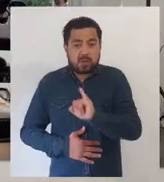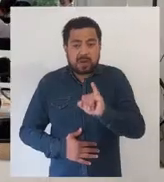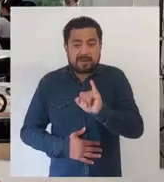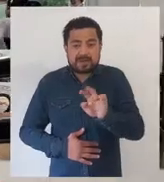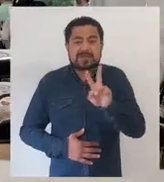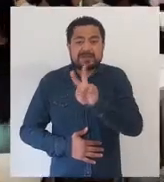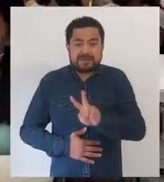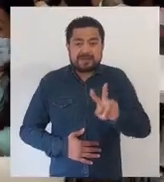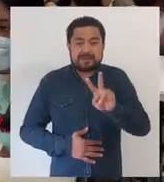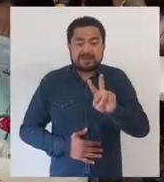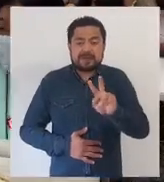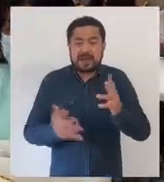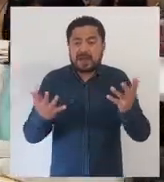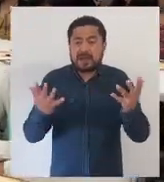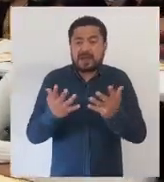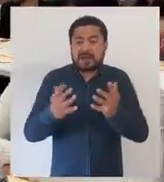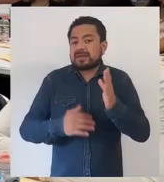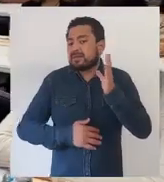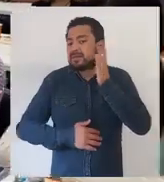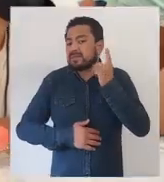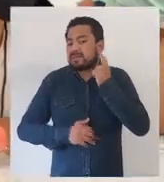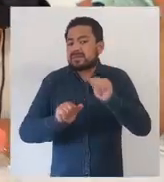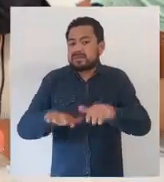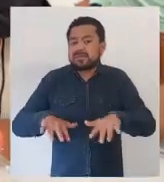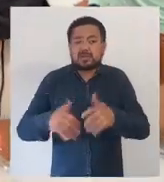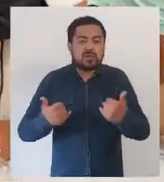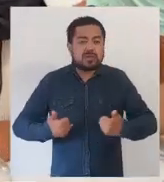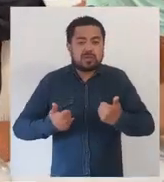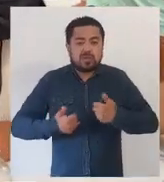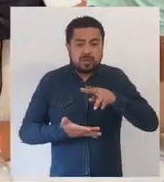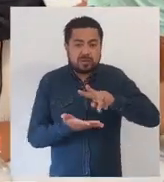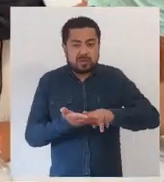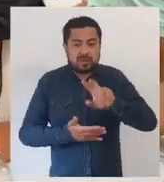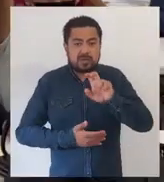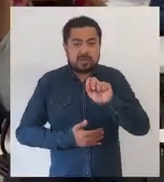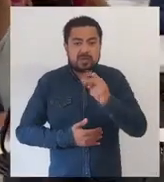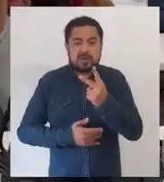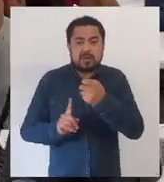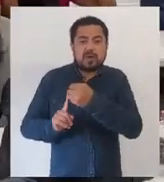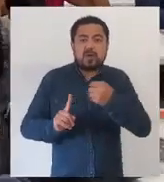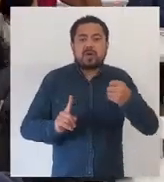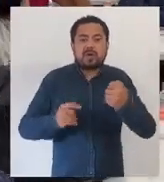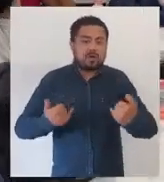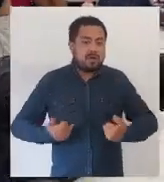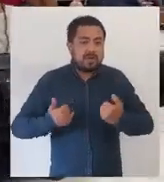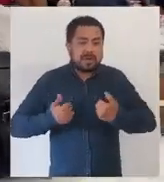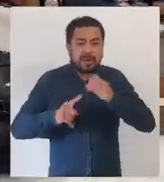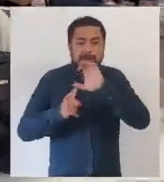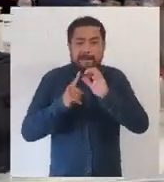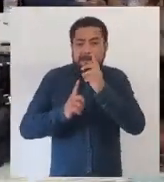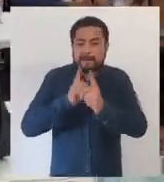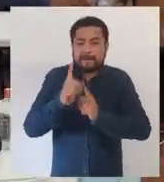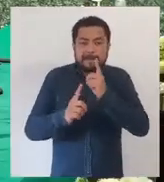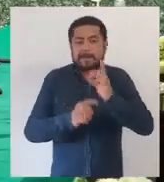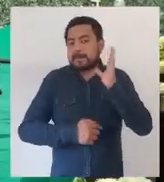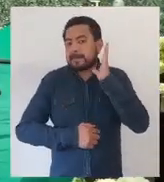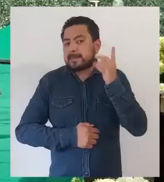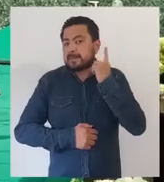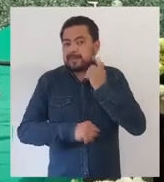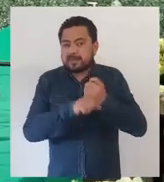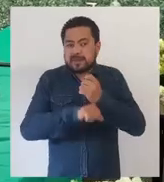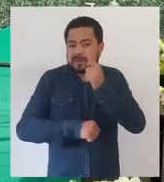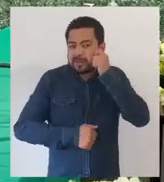Durante este jueves y viernes se desarrolló el Parlamento Juvenil 2022, organizado por la Comisión de la Juventud y el Deporte del